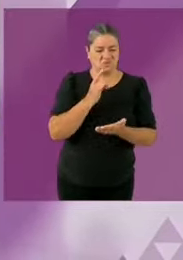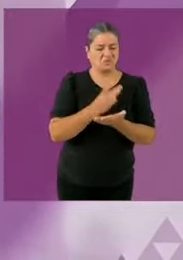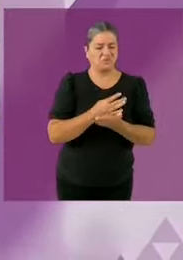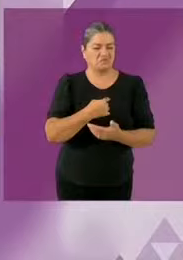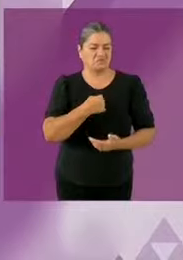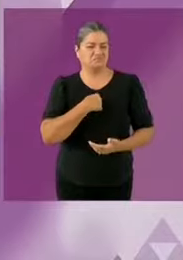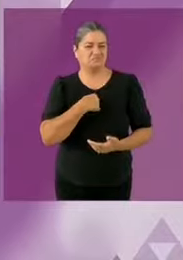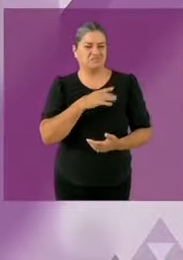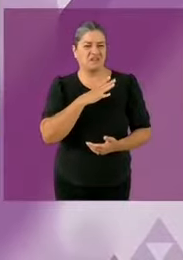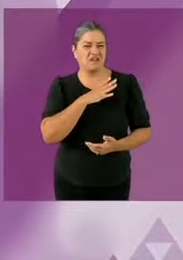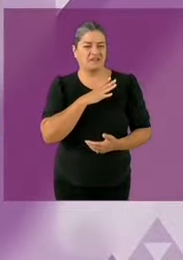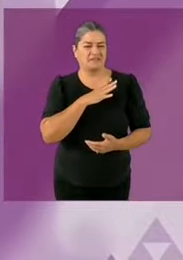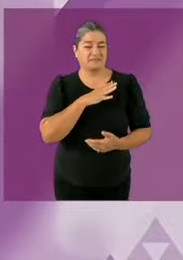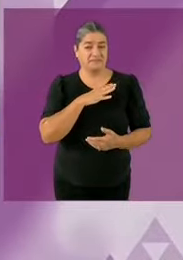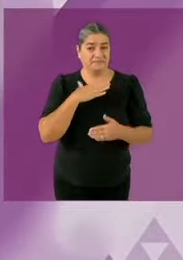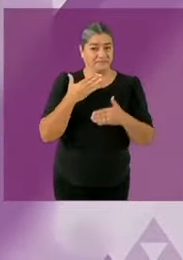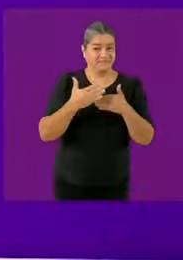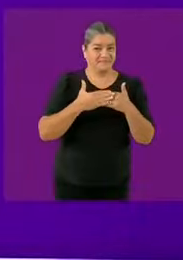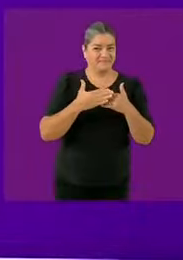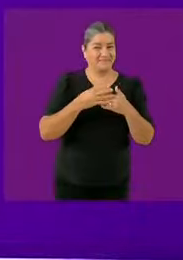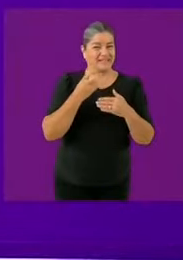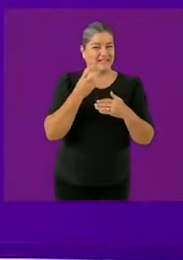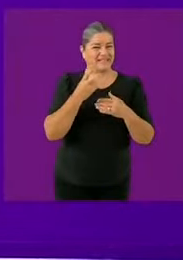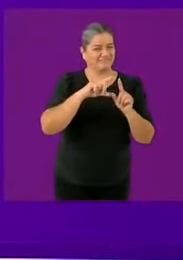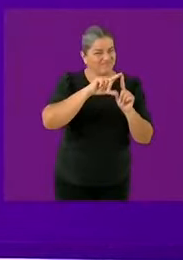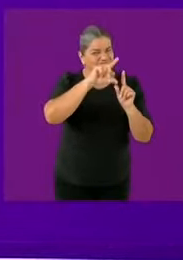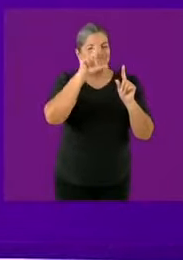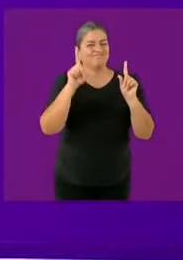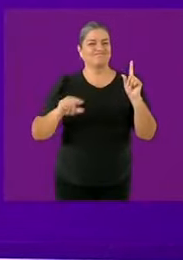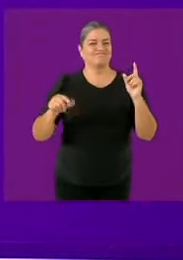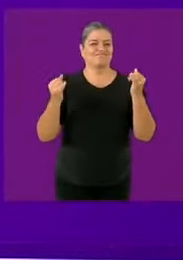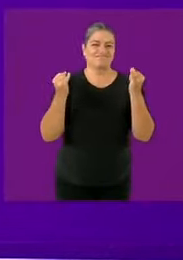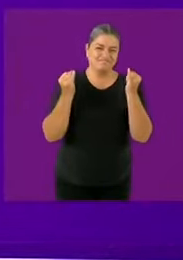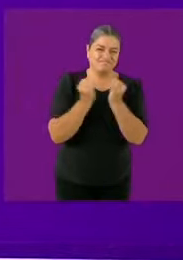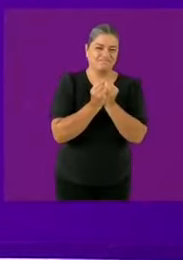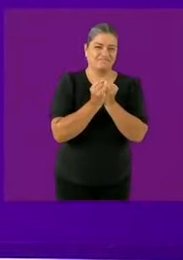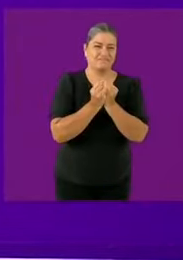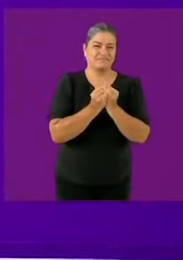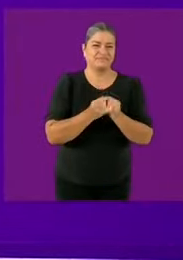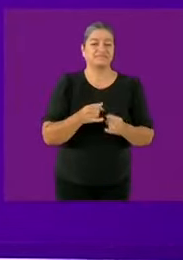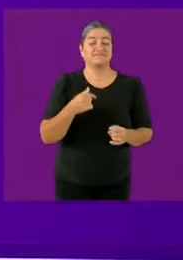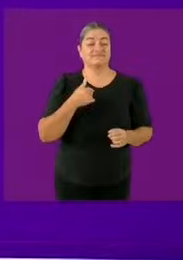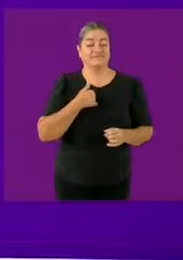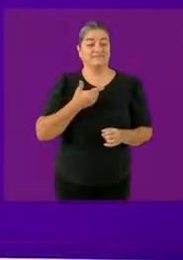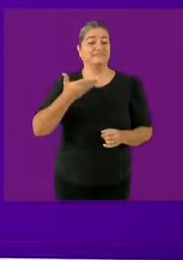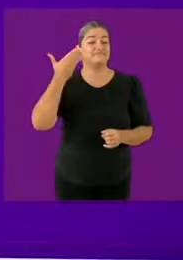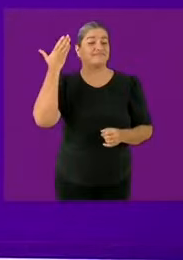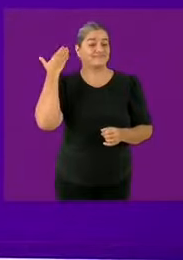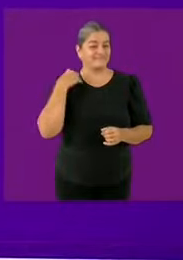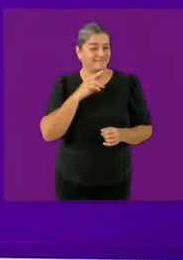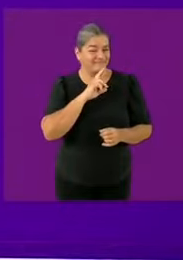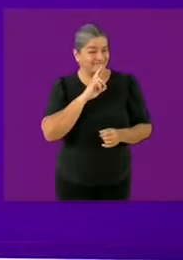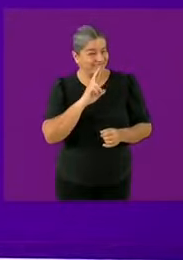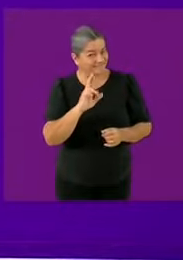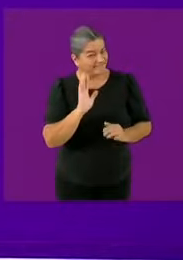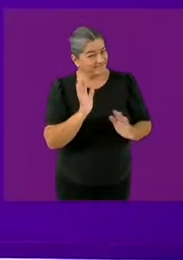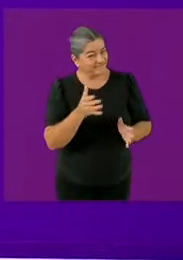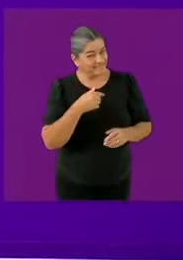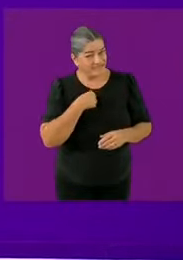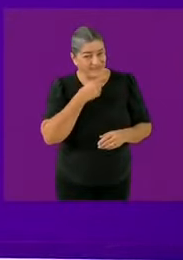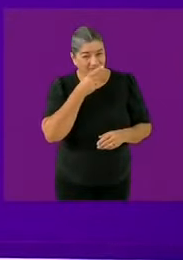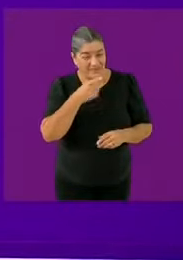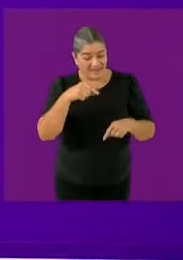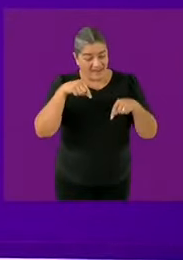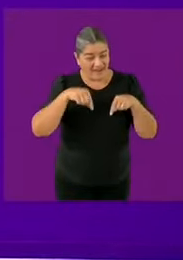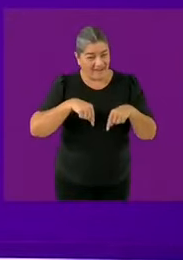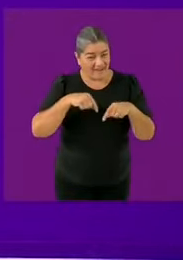quería contestarle a Claudia presumiendo sus resultados en tema de reducción de feminicidios es la ciudad donde más mujeres desaparecen de todo